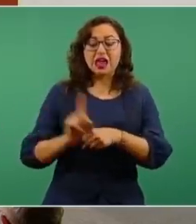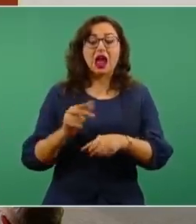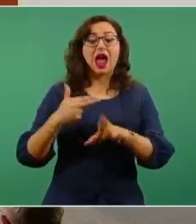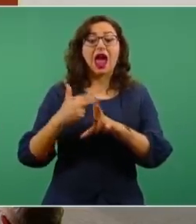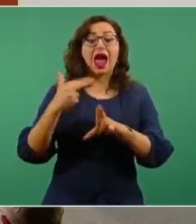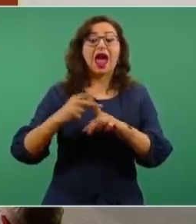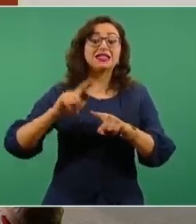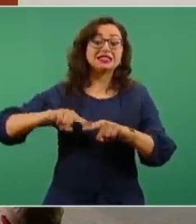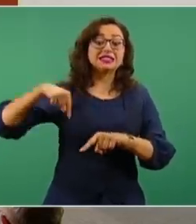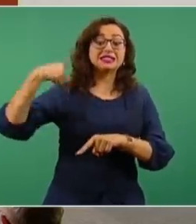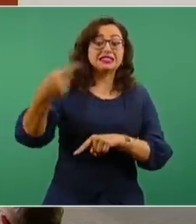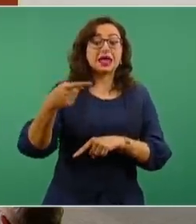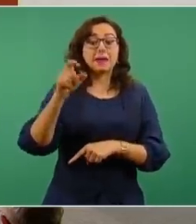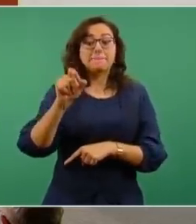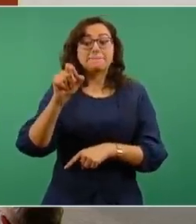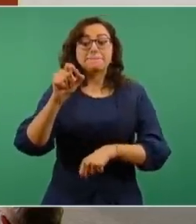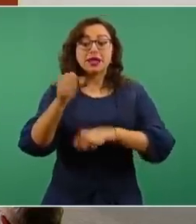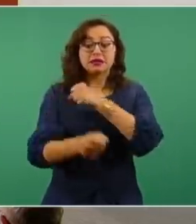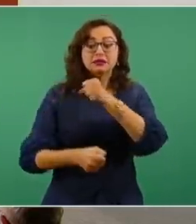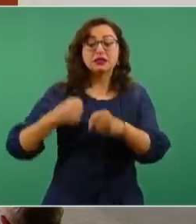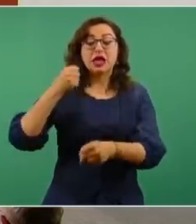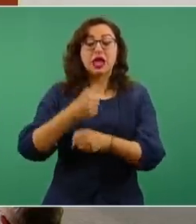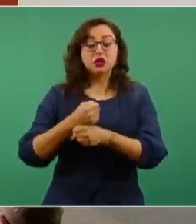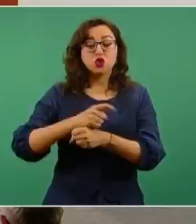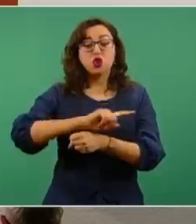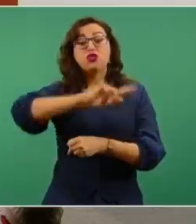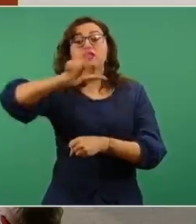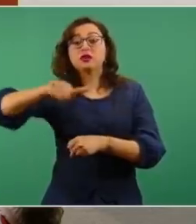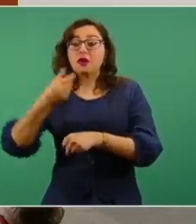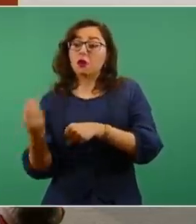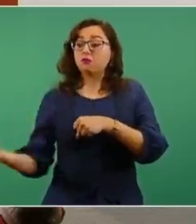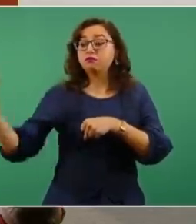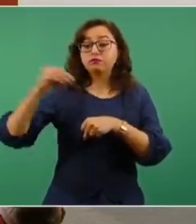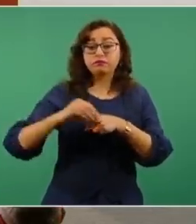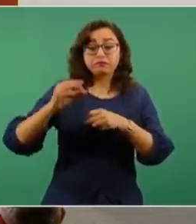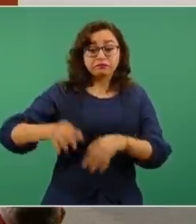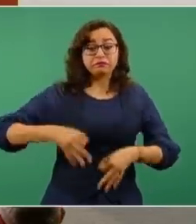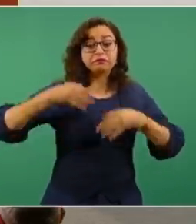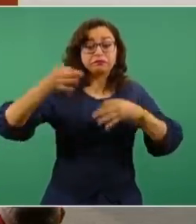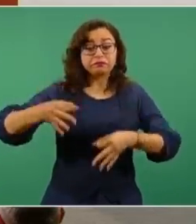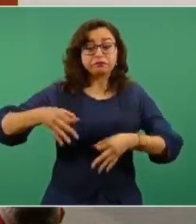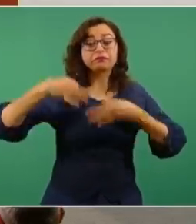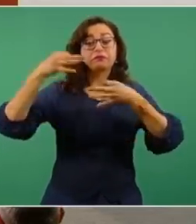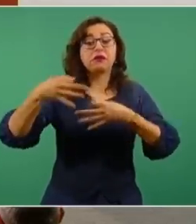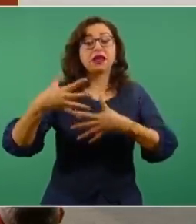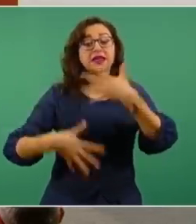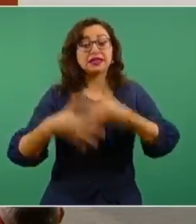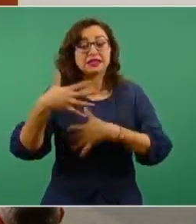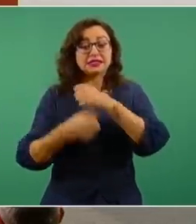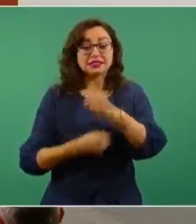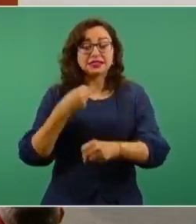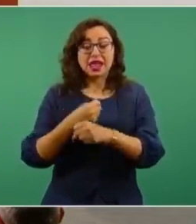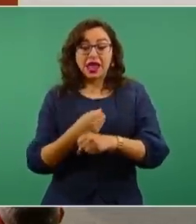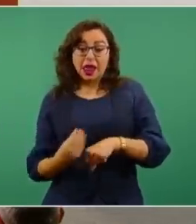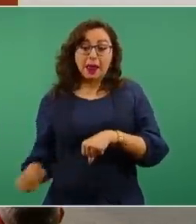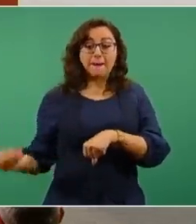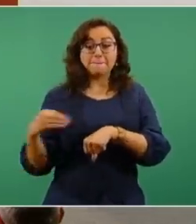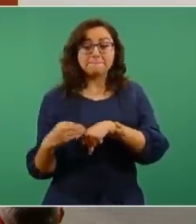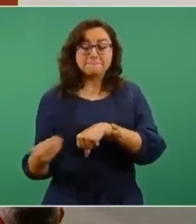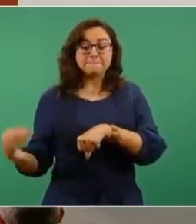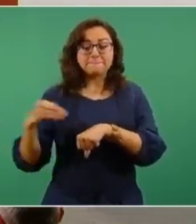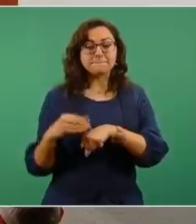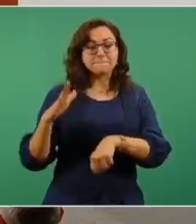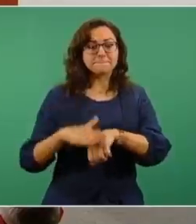prórrogas hasta de 15 años adicionales. Aquí vale la pena señalar que Pemex no contaba con ese